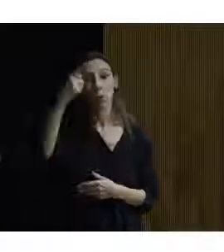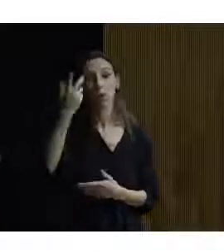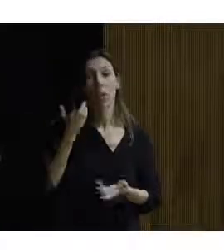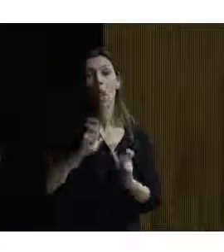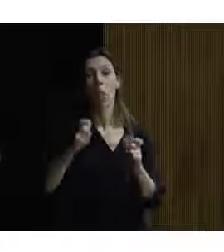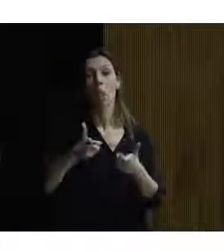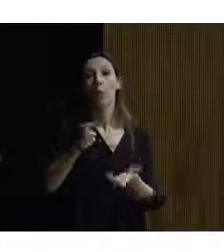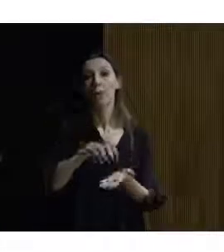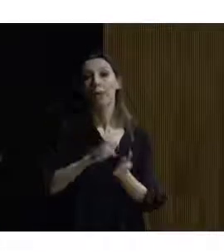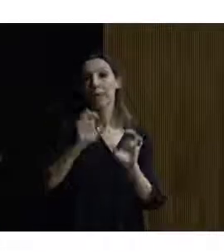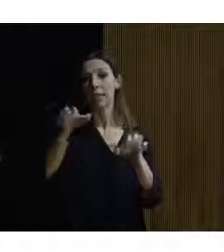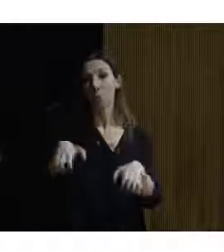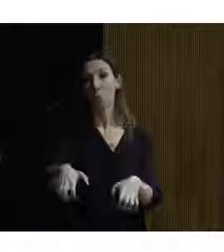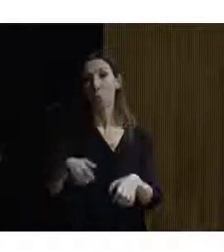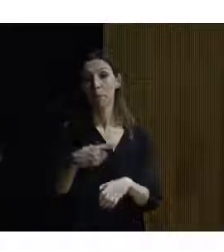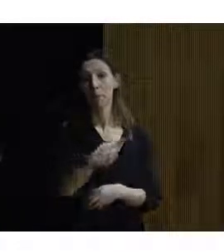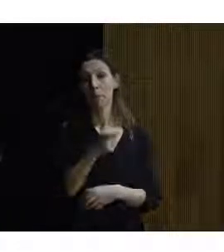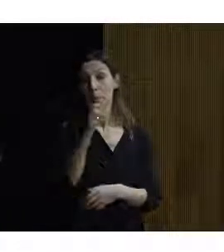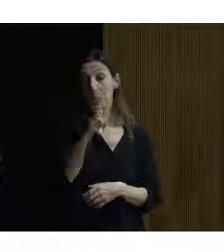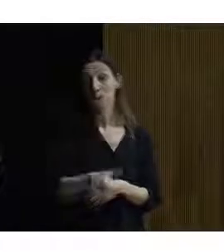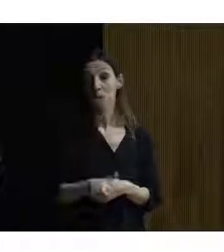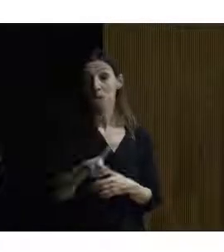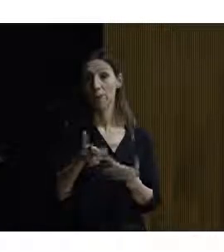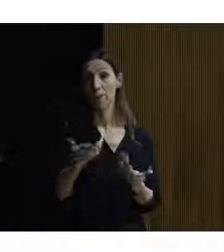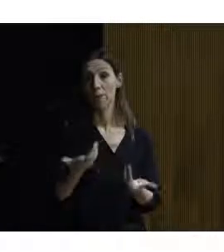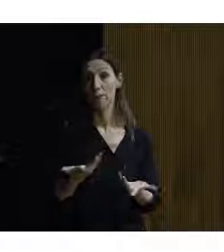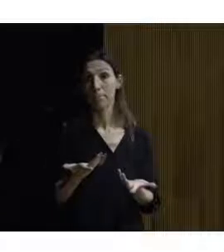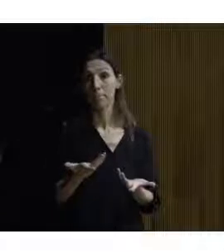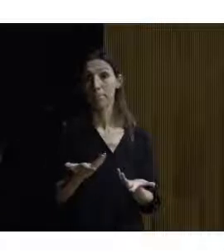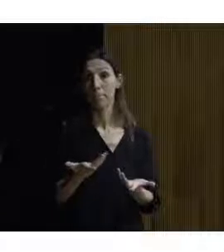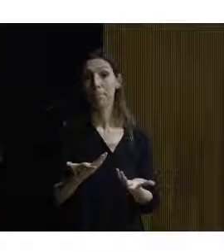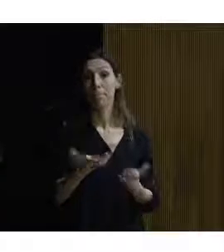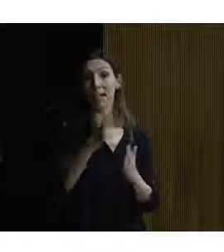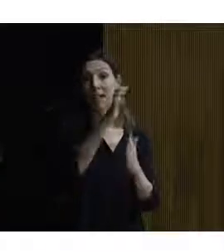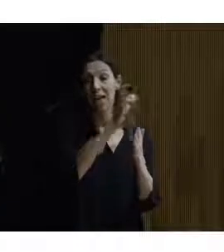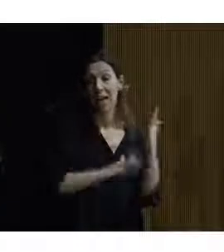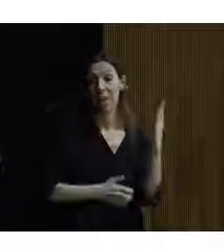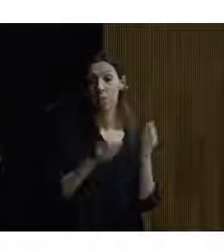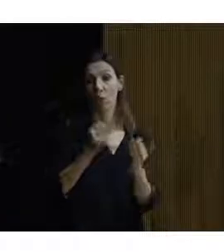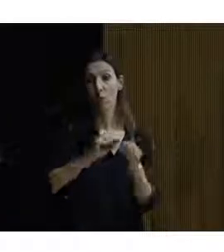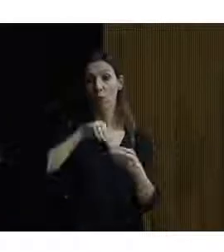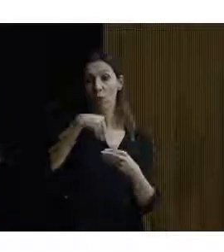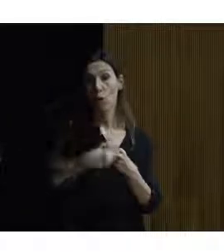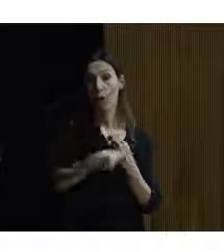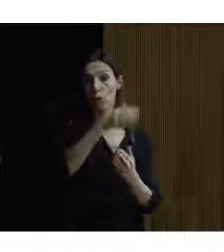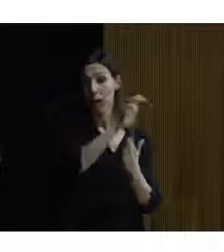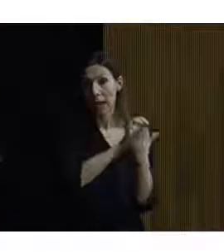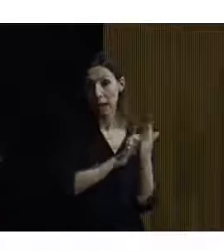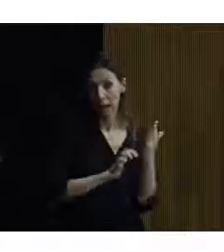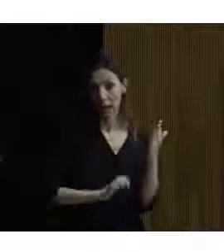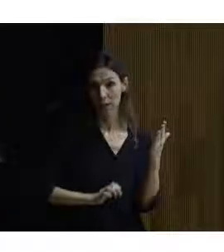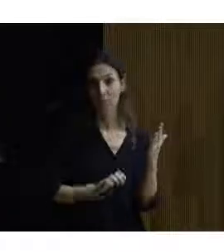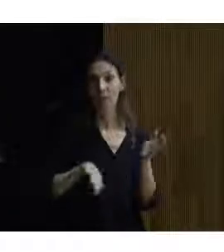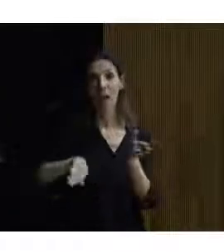y que ha sido una de las personas que ha intervenido en la redacción de este documento. A mi